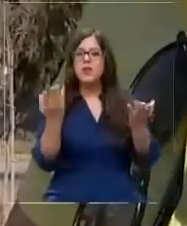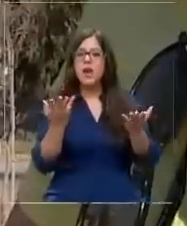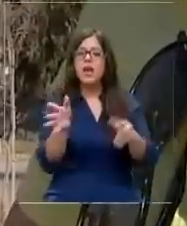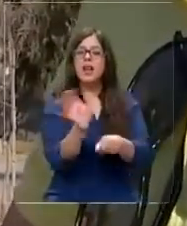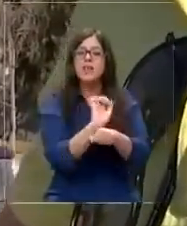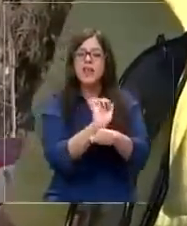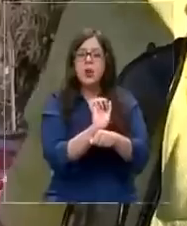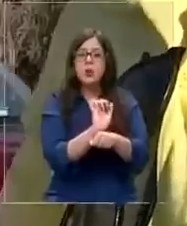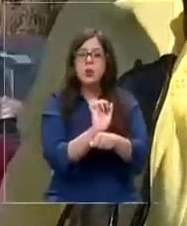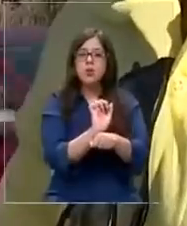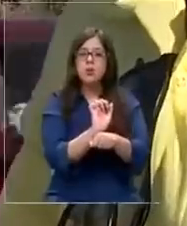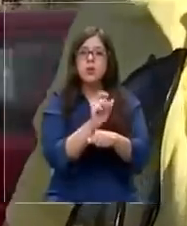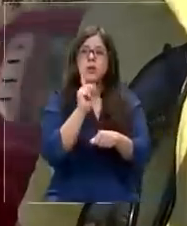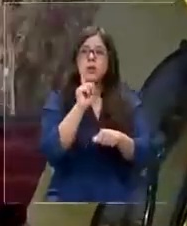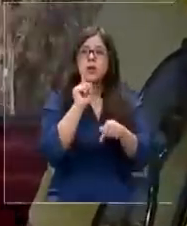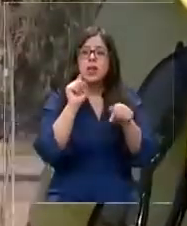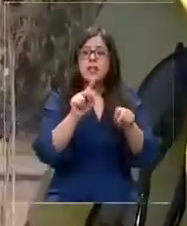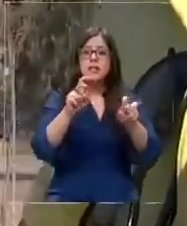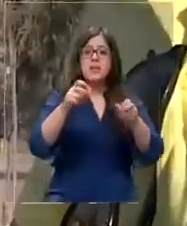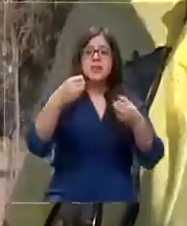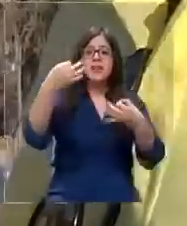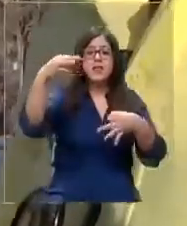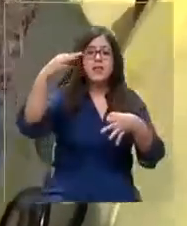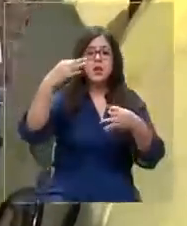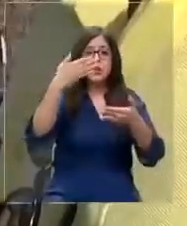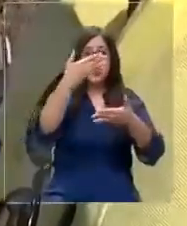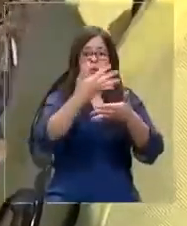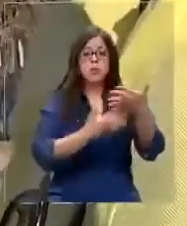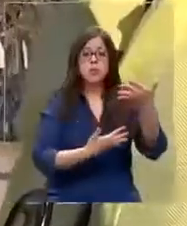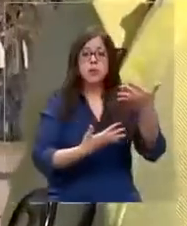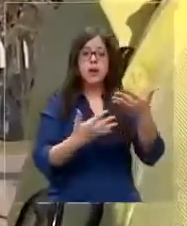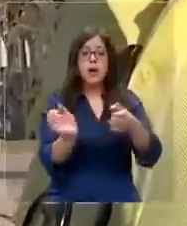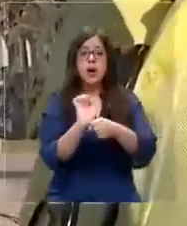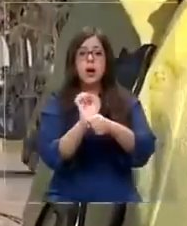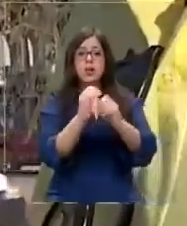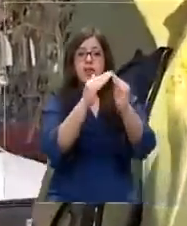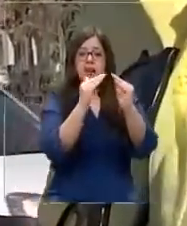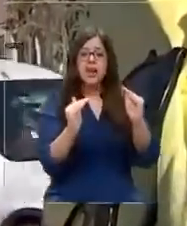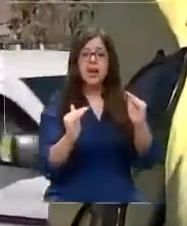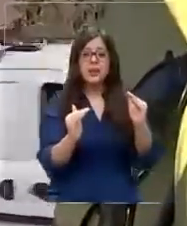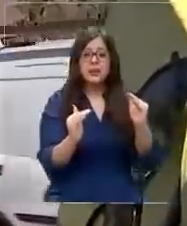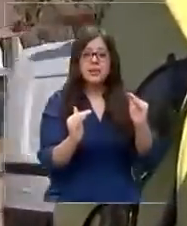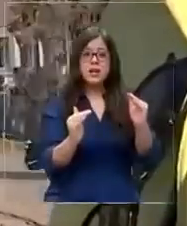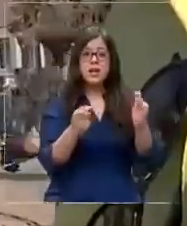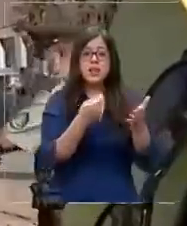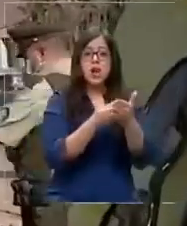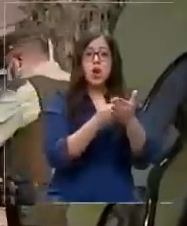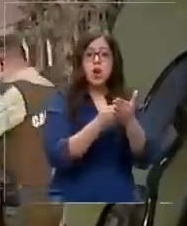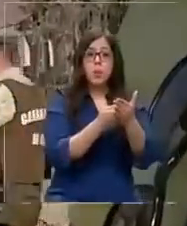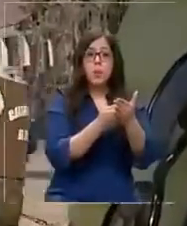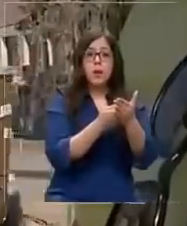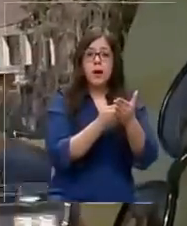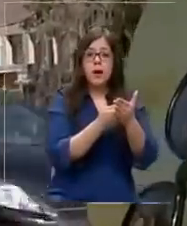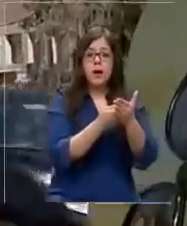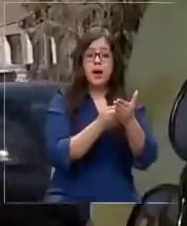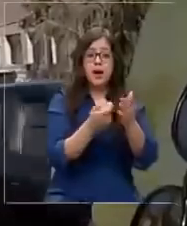vehículo tiene esa guía de despacho, factura, para transitar desde el domicilio, desde donde compra el vehículo